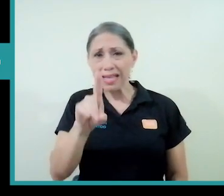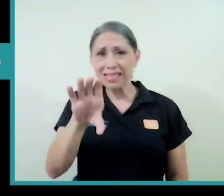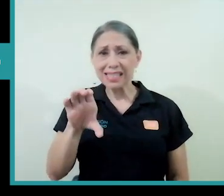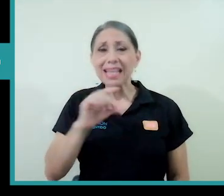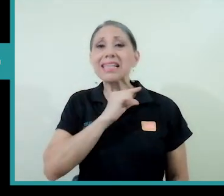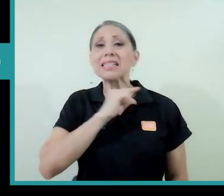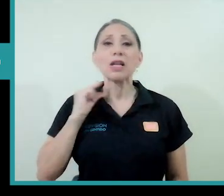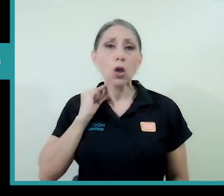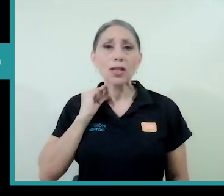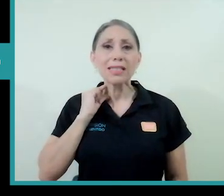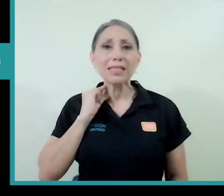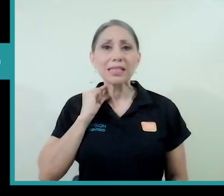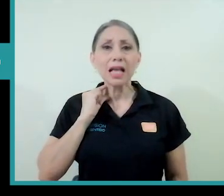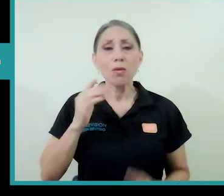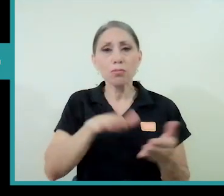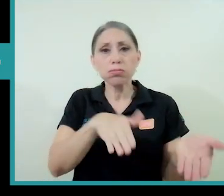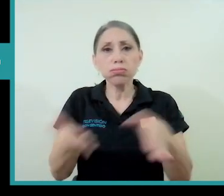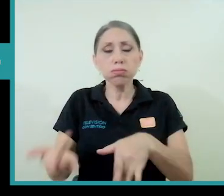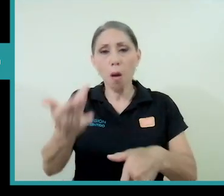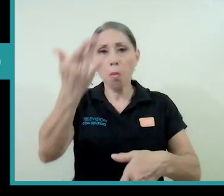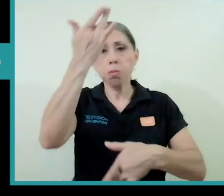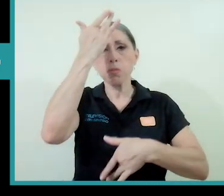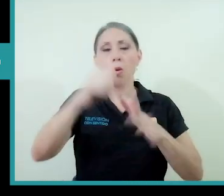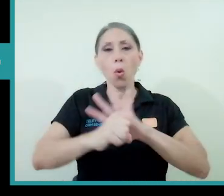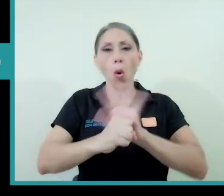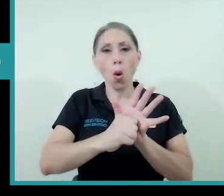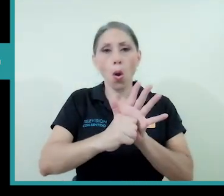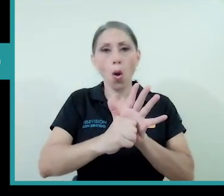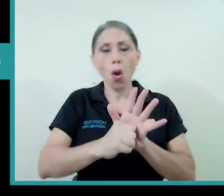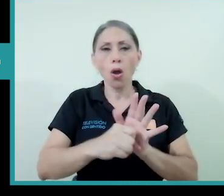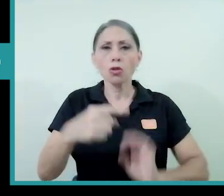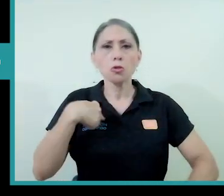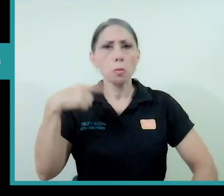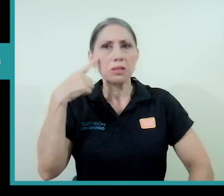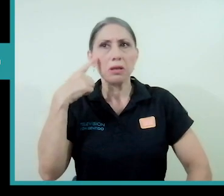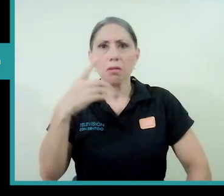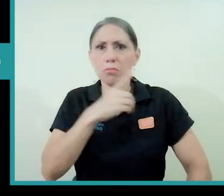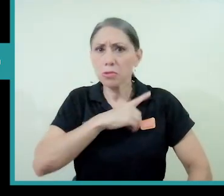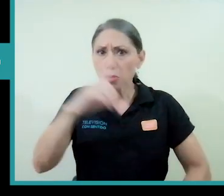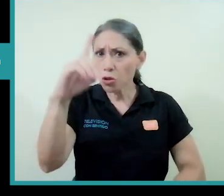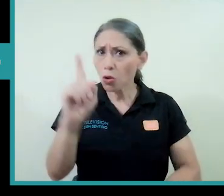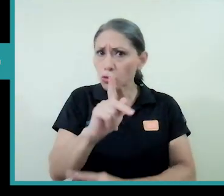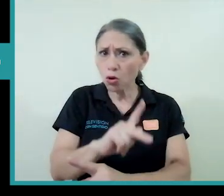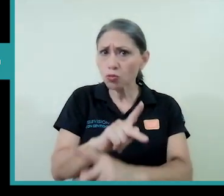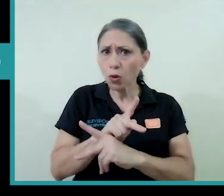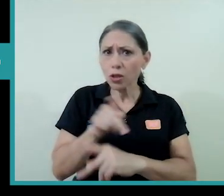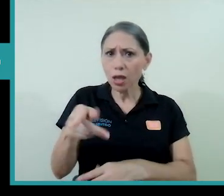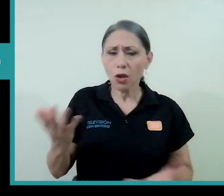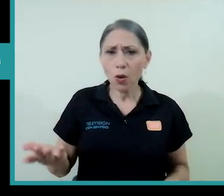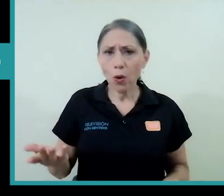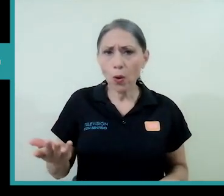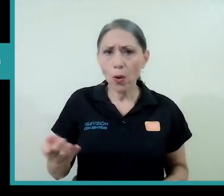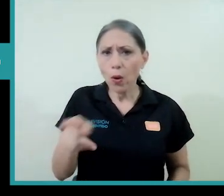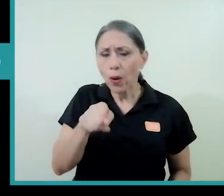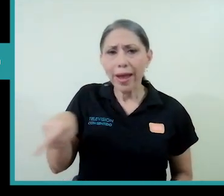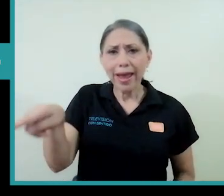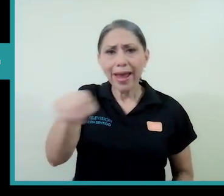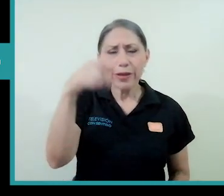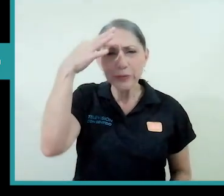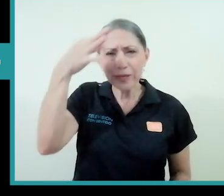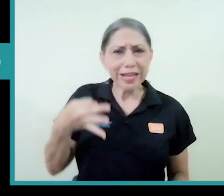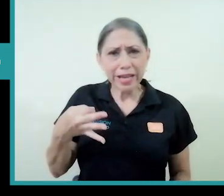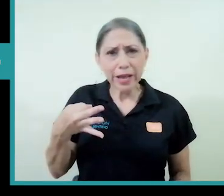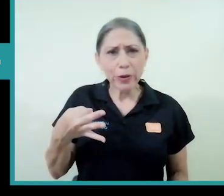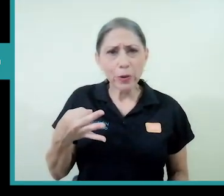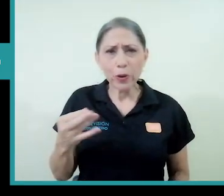contagiados de coronavirus. Entonces, yo diría, bueno, Dios no los protegió, ellos creyeron que no se